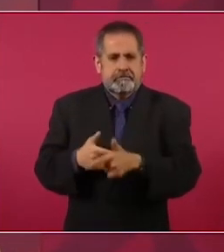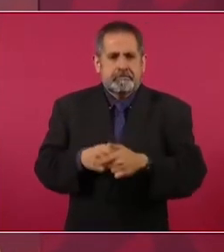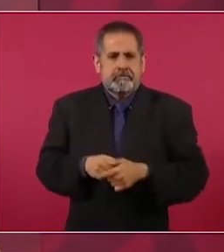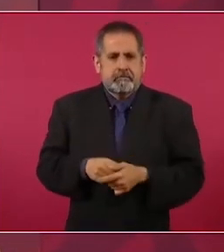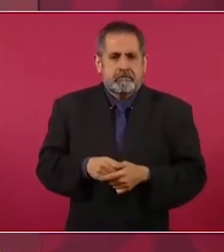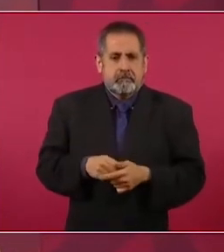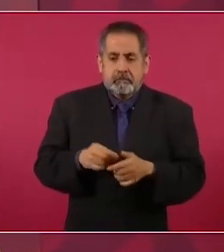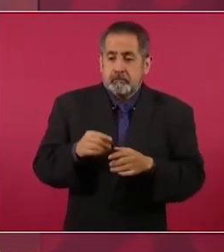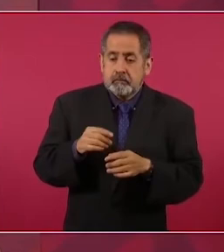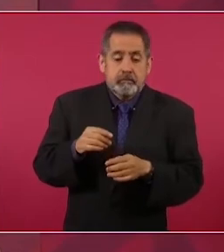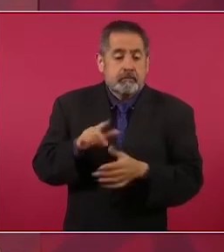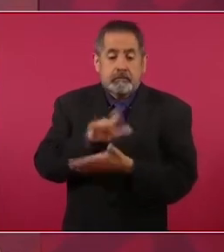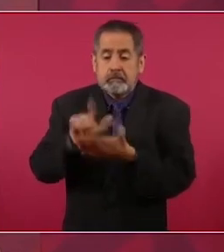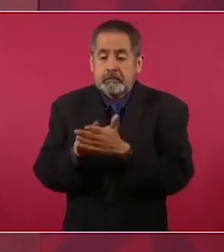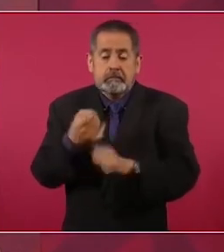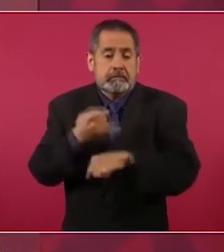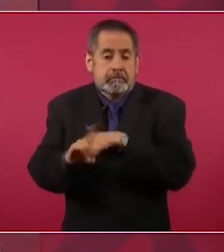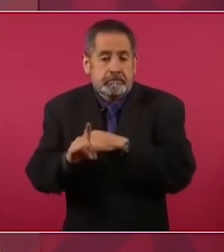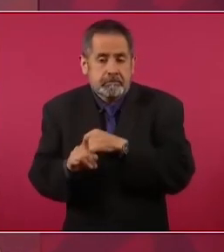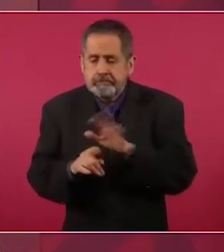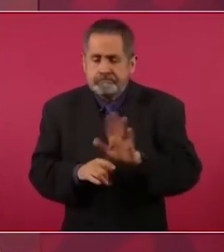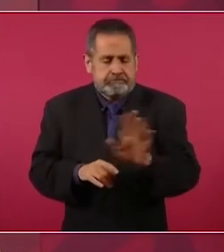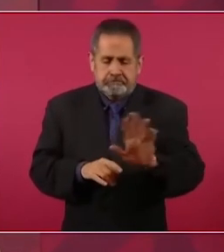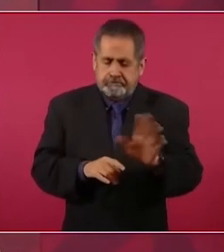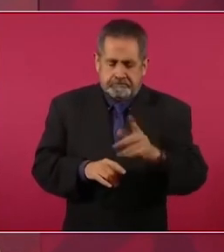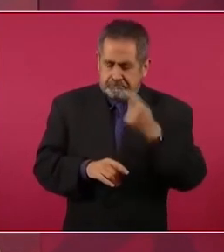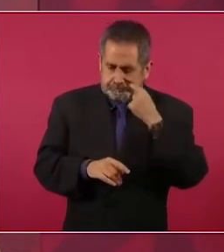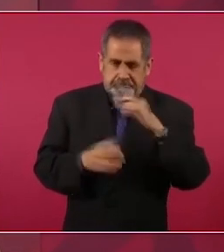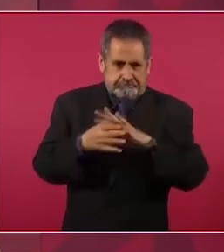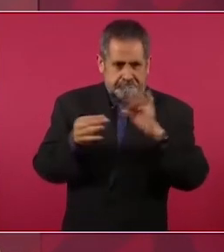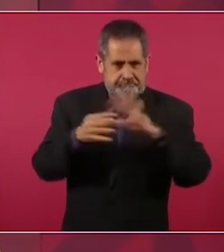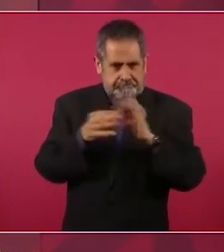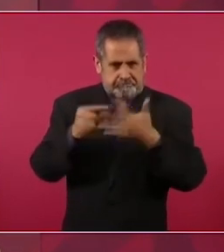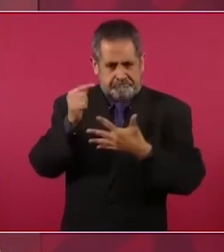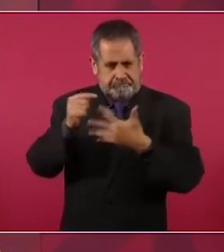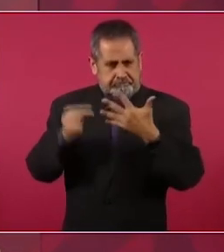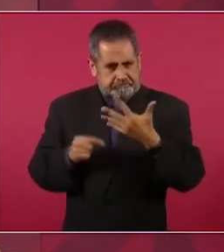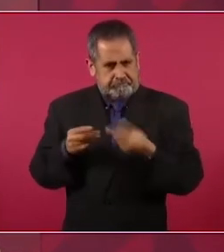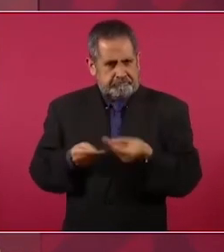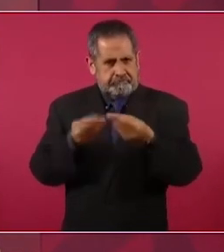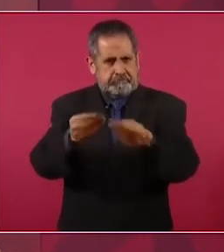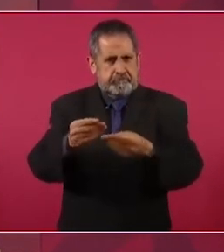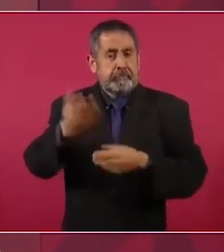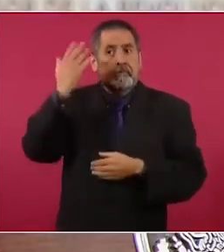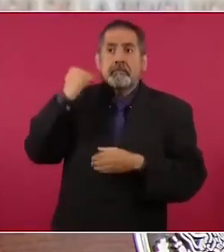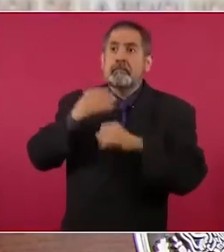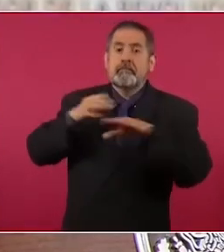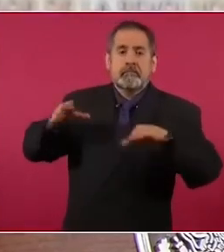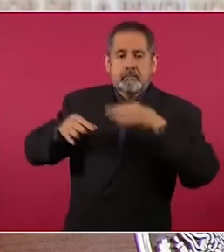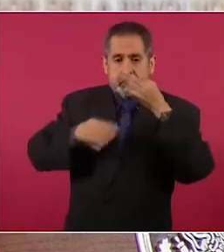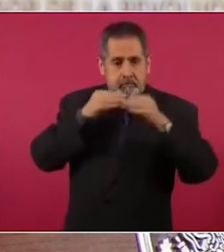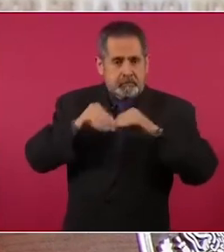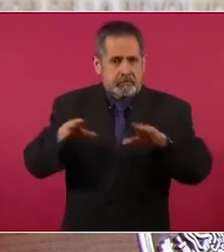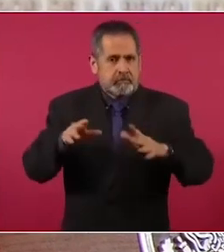incumplimiento a la ley, sino porque el alcance de lo que se dio a conocer